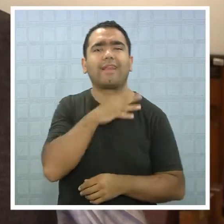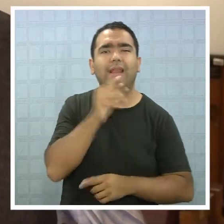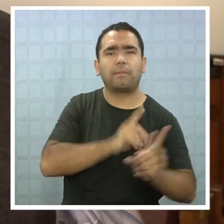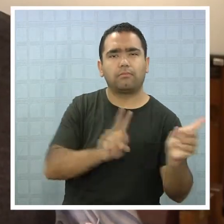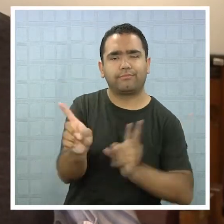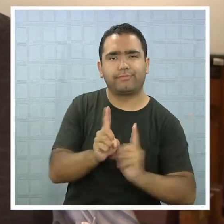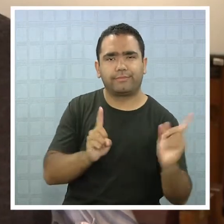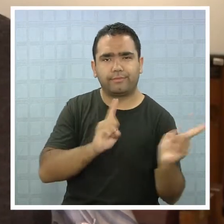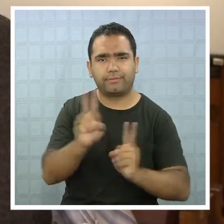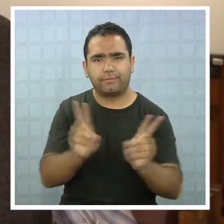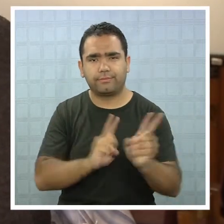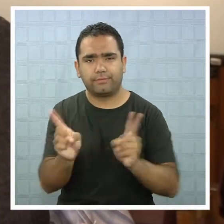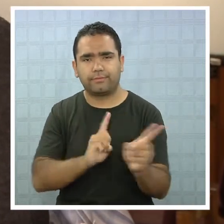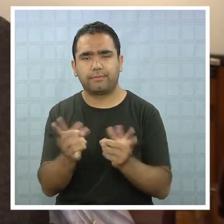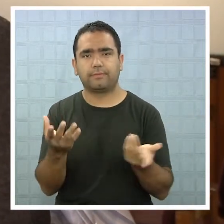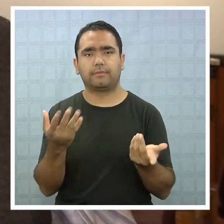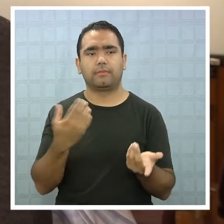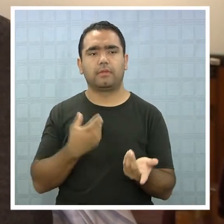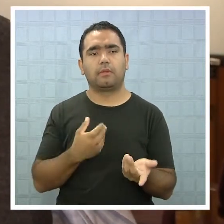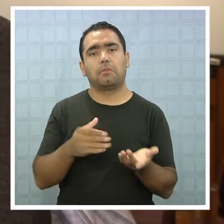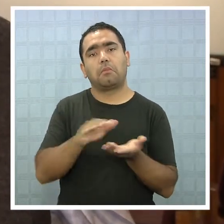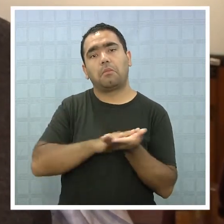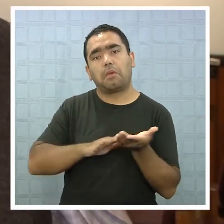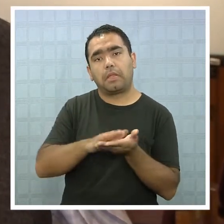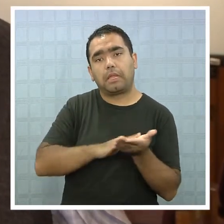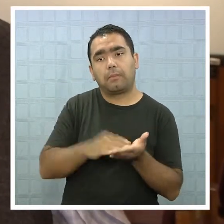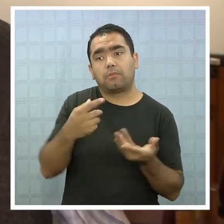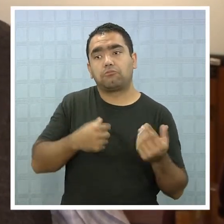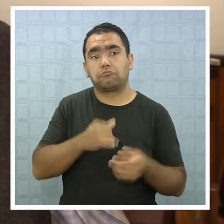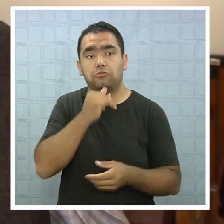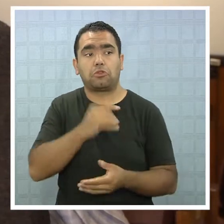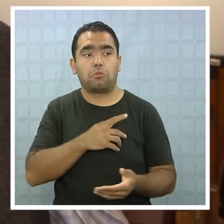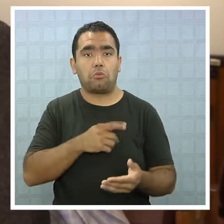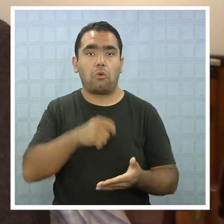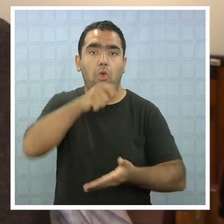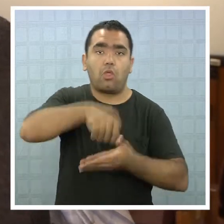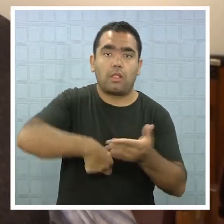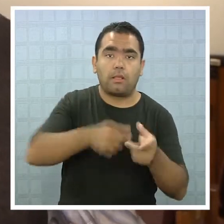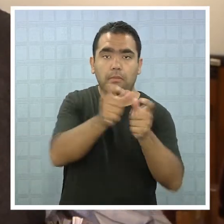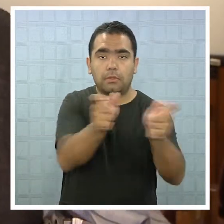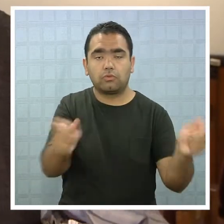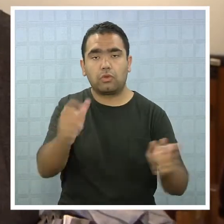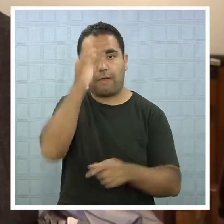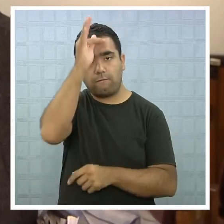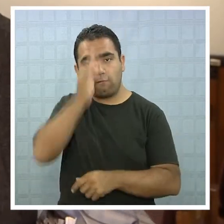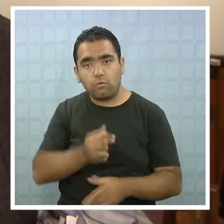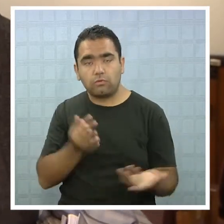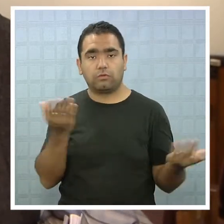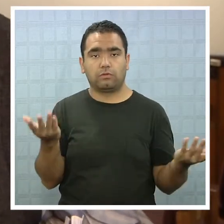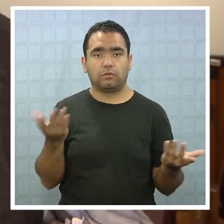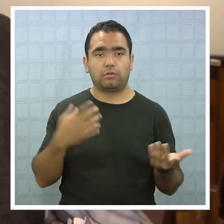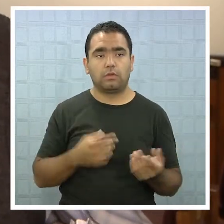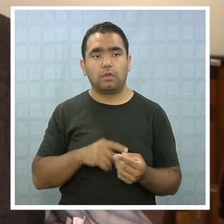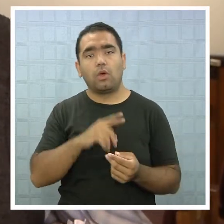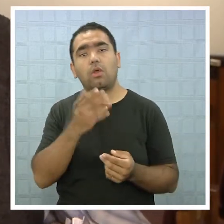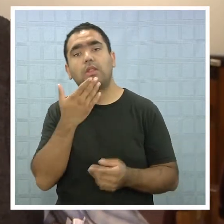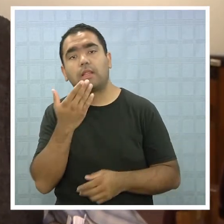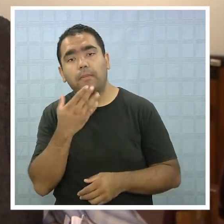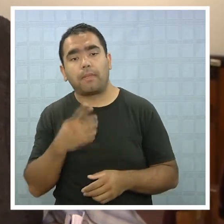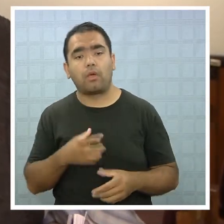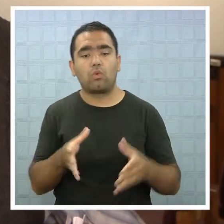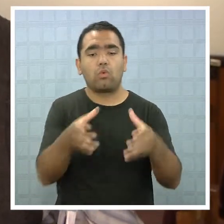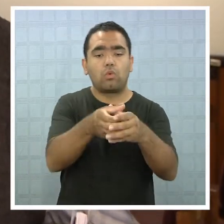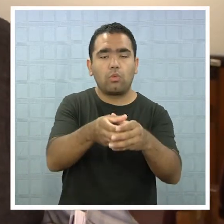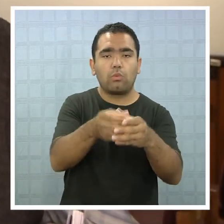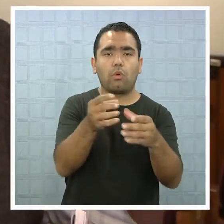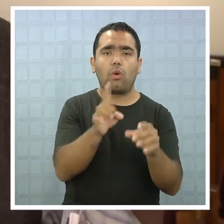Agilizar más rápido eso, ¿me entiende? Como de repente colocar más funcionarios, o trabajar en un horario más, exclusivamente